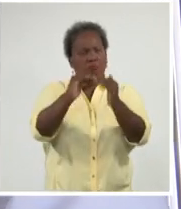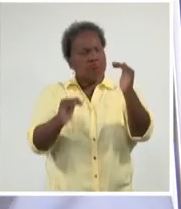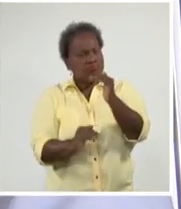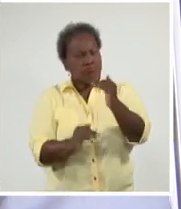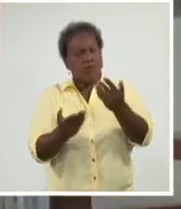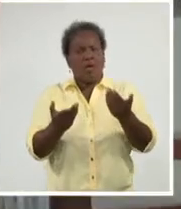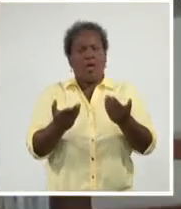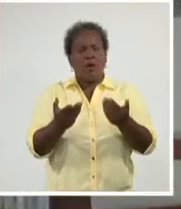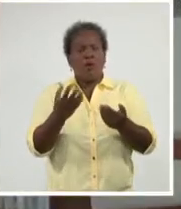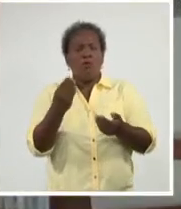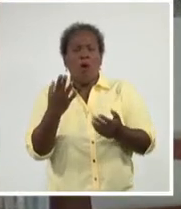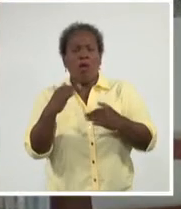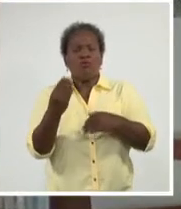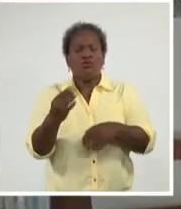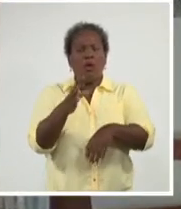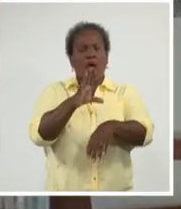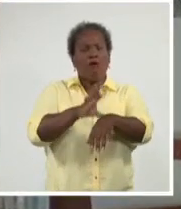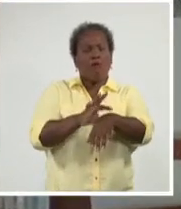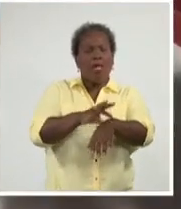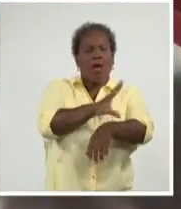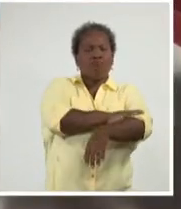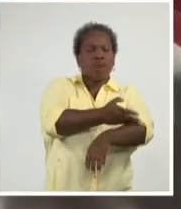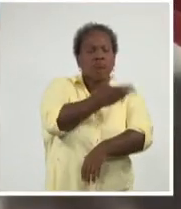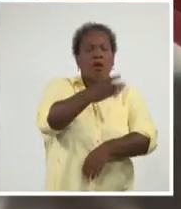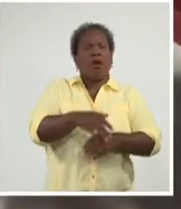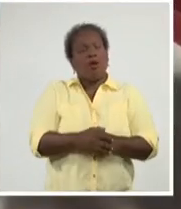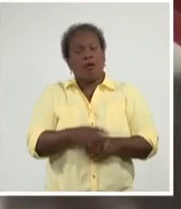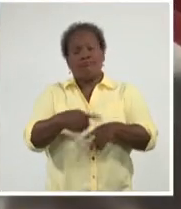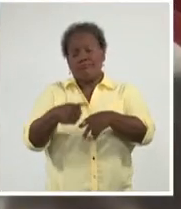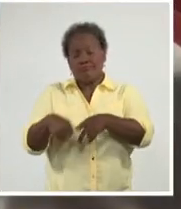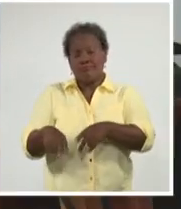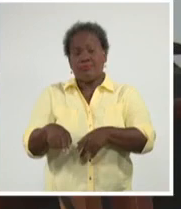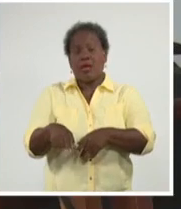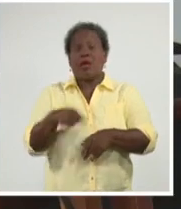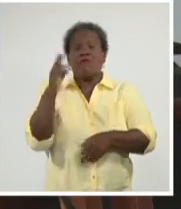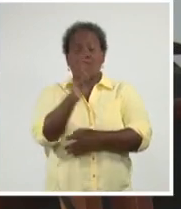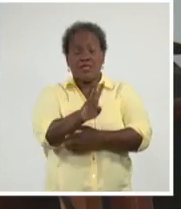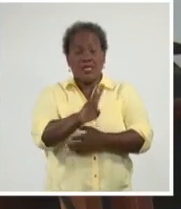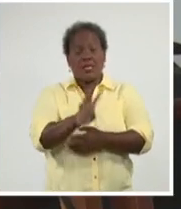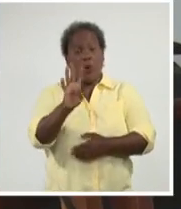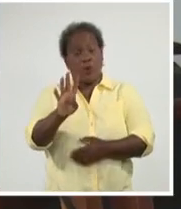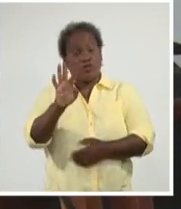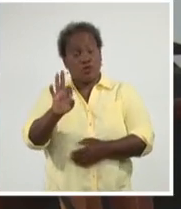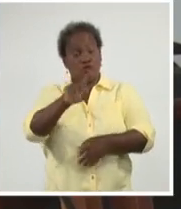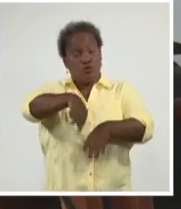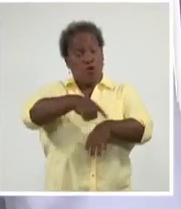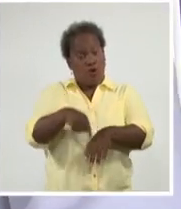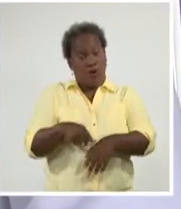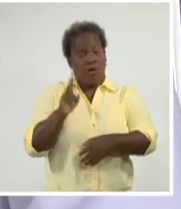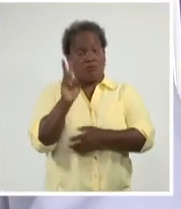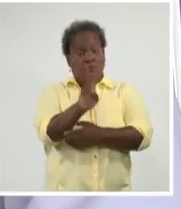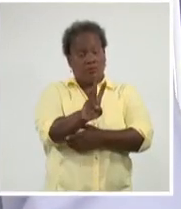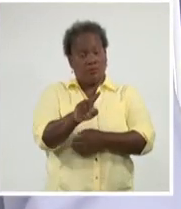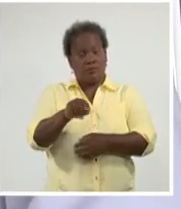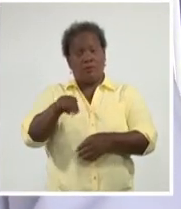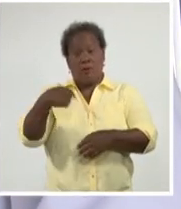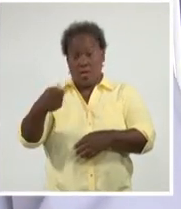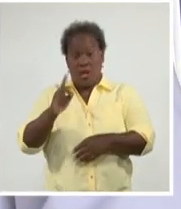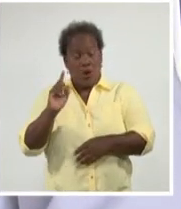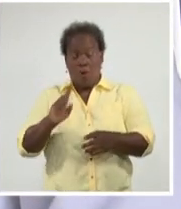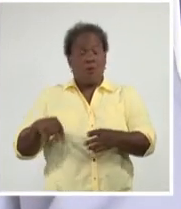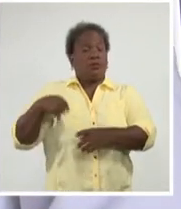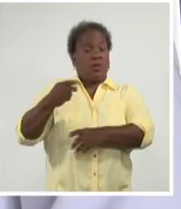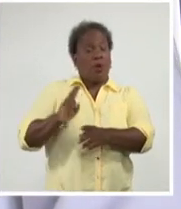comorbilidades, bueno, los valoramos cada 48 horas. Y ahí tratamos de ir pasando por toda la